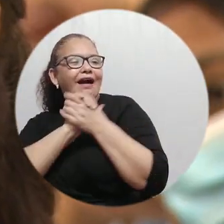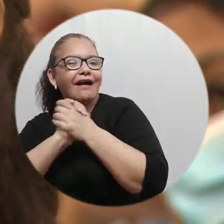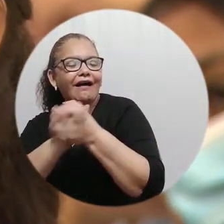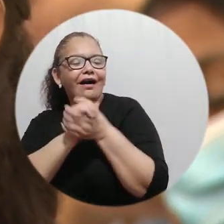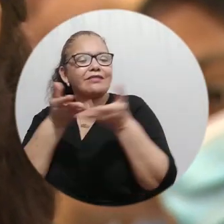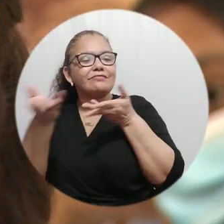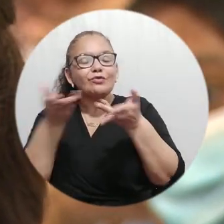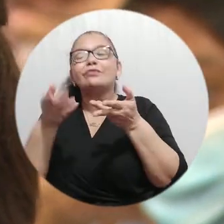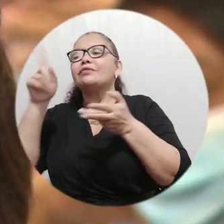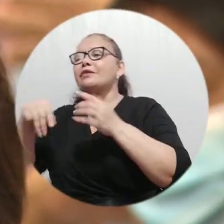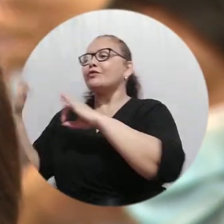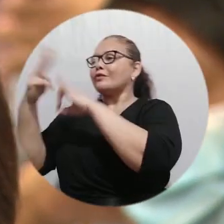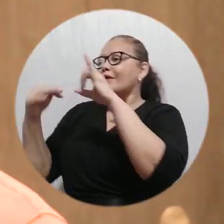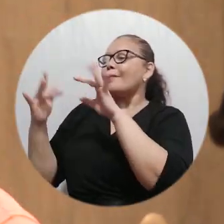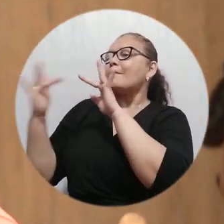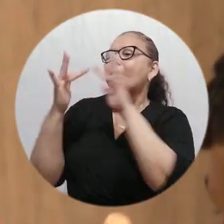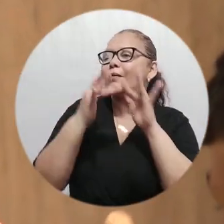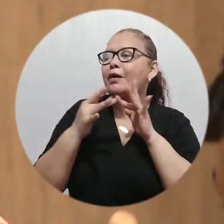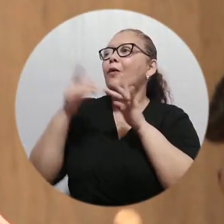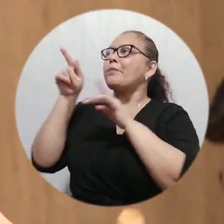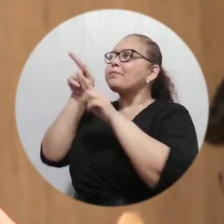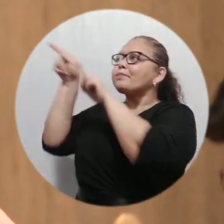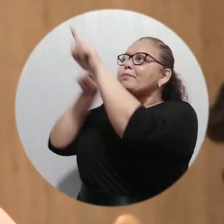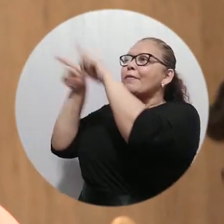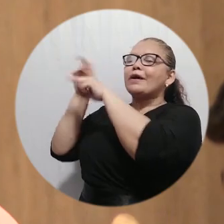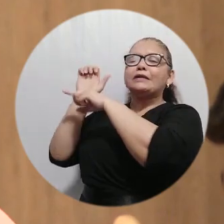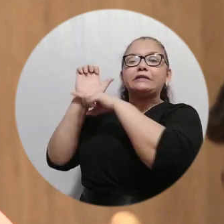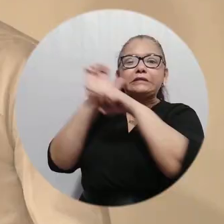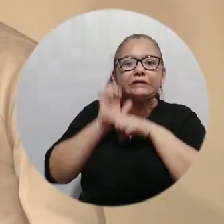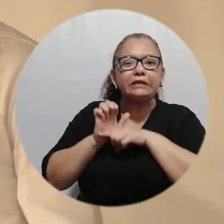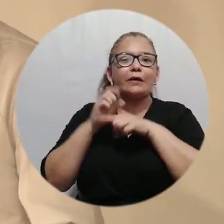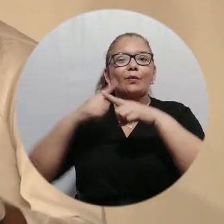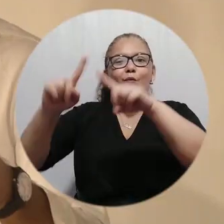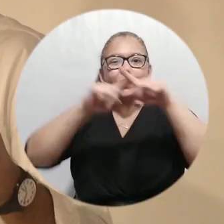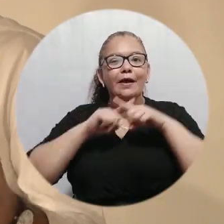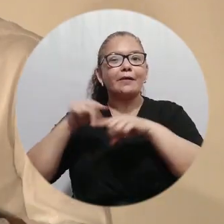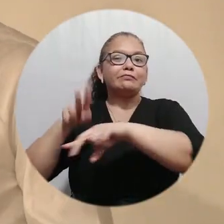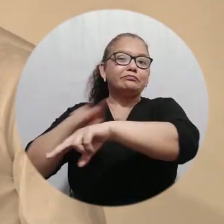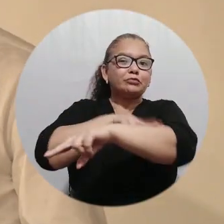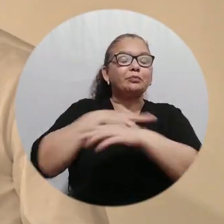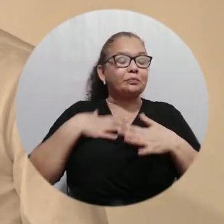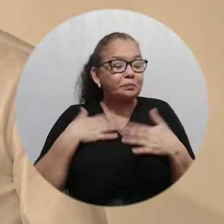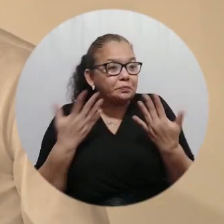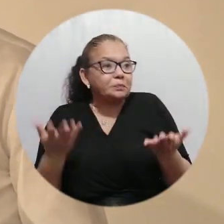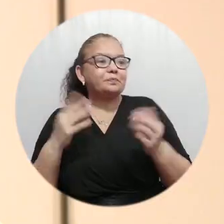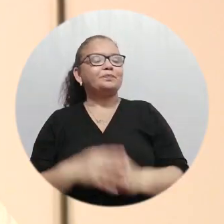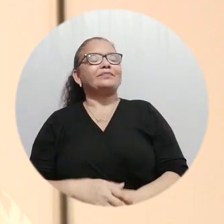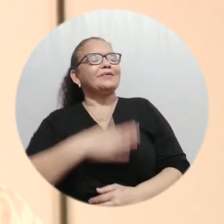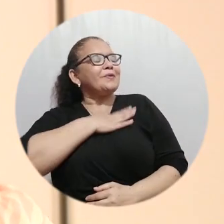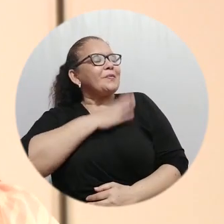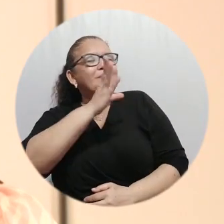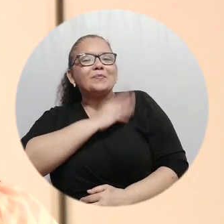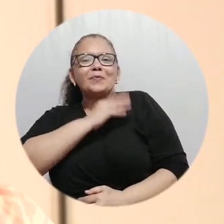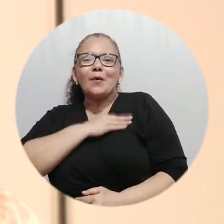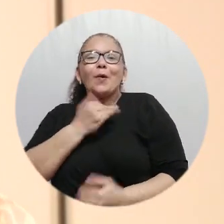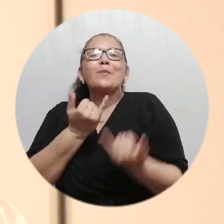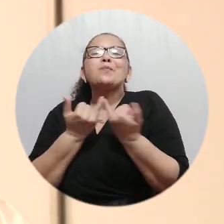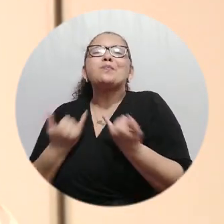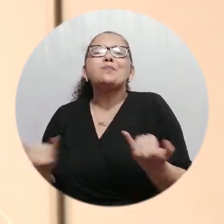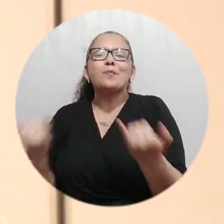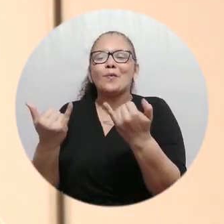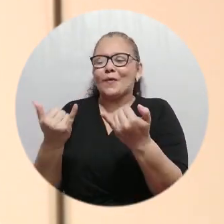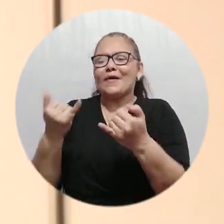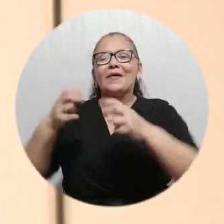entre la Universidad y los distintos invitados y las instituciones que ellos representan. Celebro estos espacios de Café